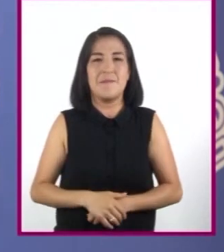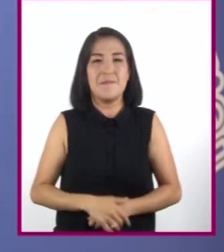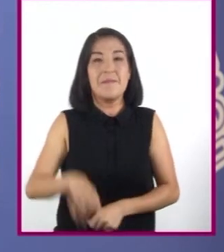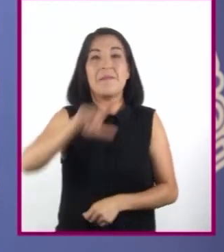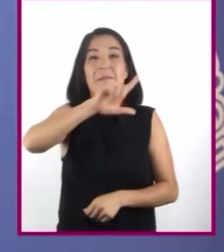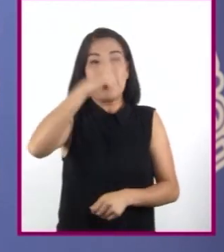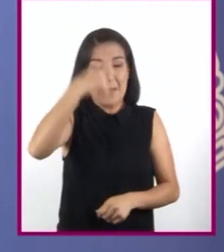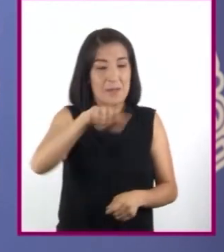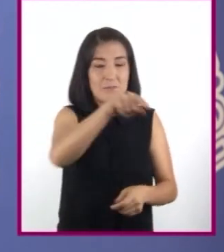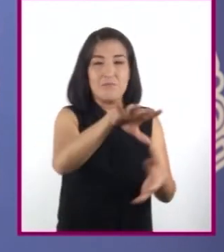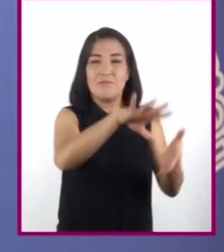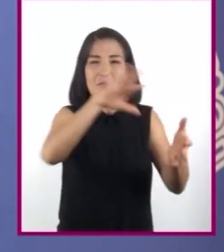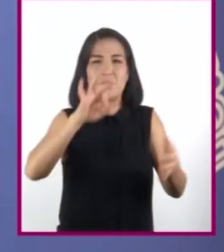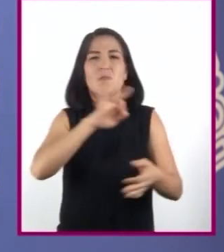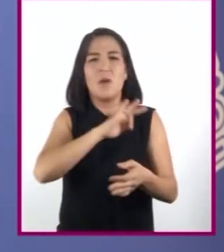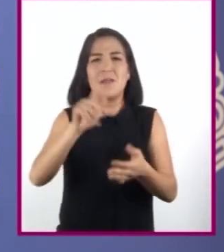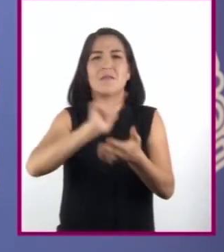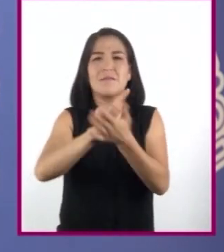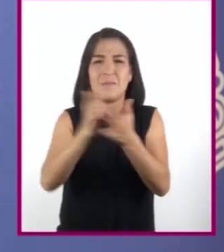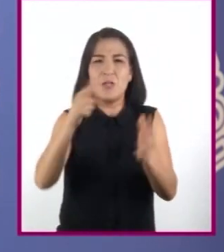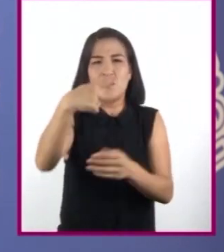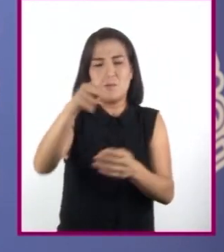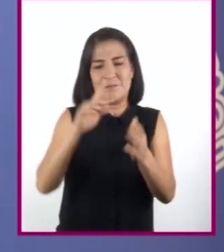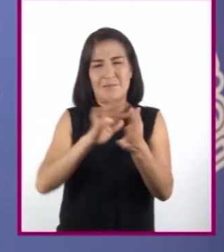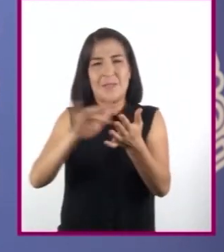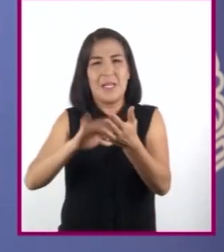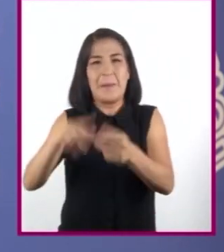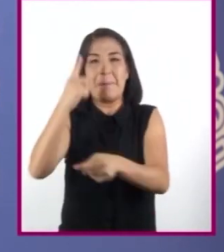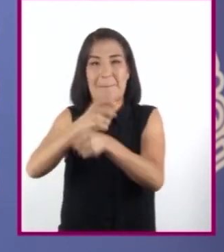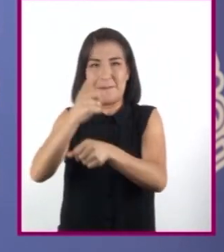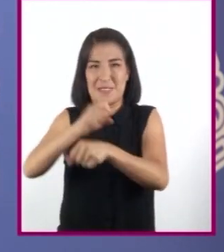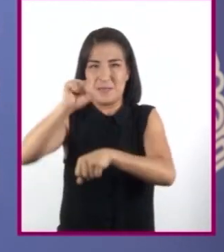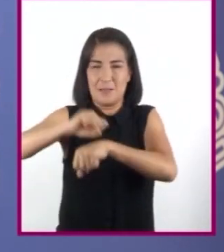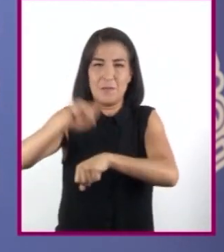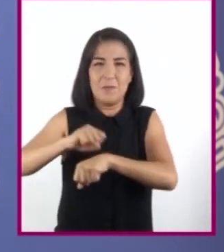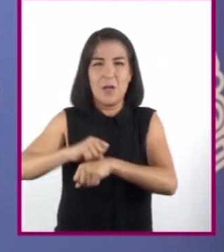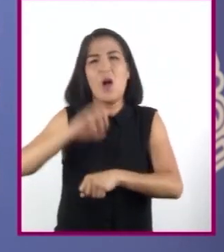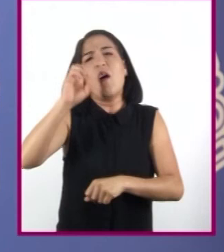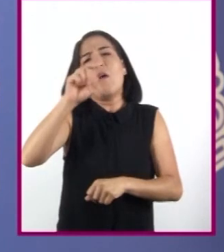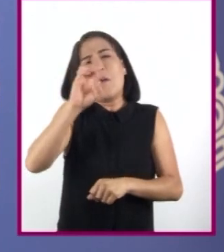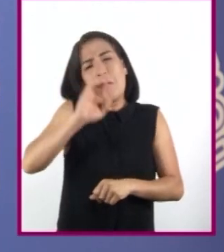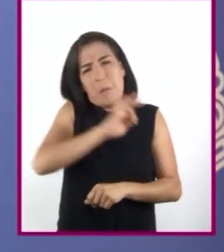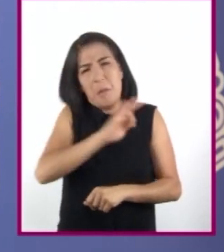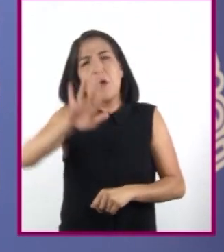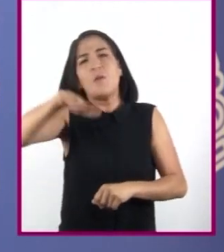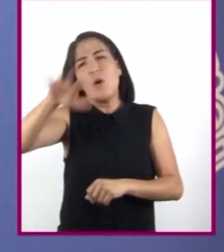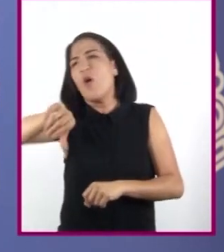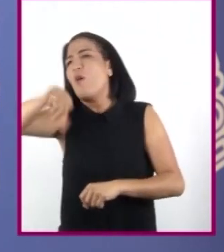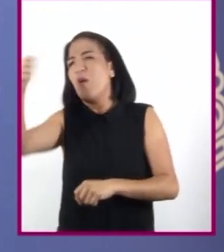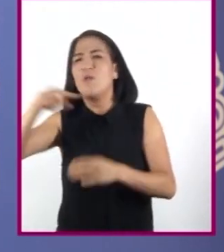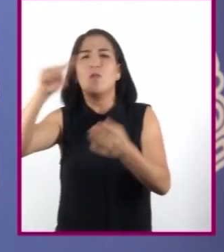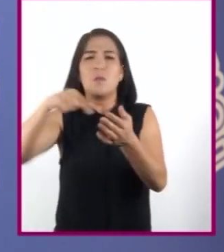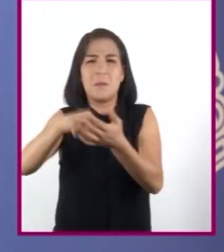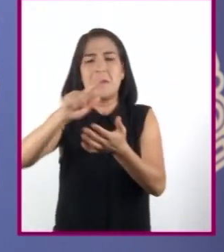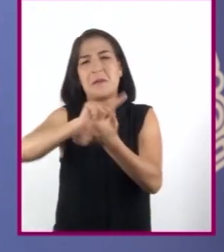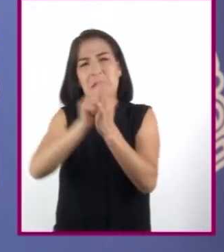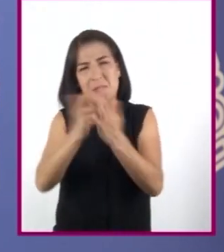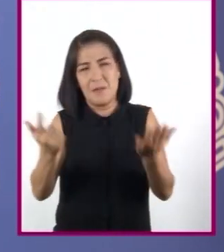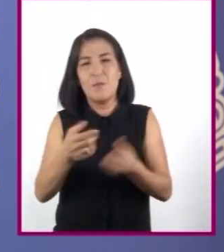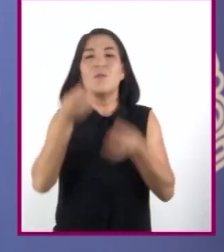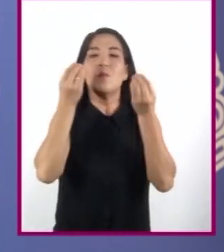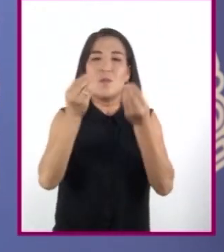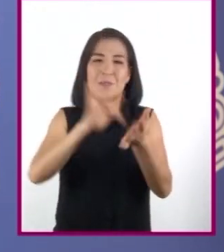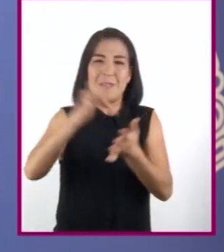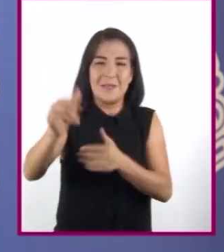elegir, pueden apoyarse en su libro de texto gratuito de primer grado o buscar otras fuentes que sean de confianza. Muchas